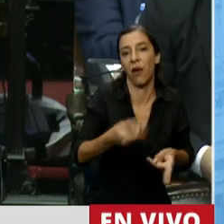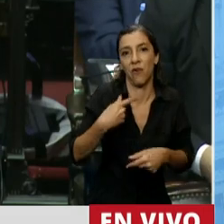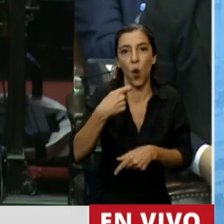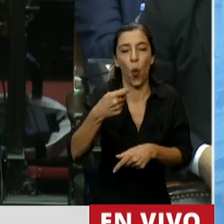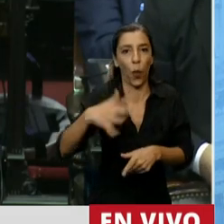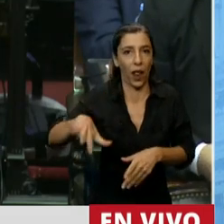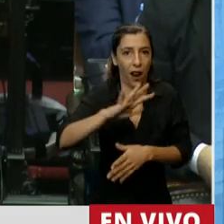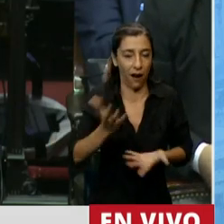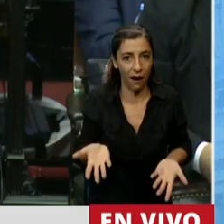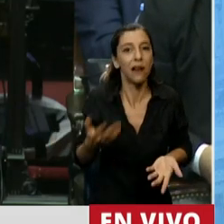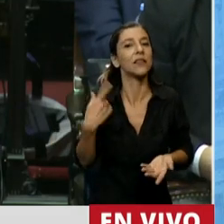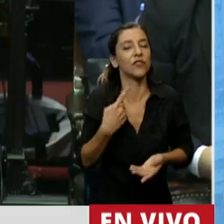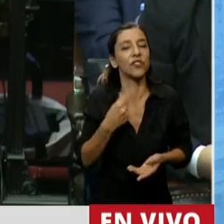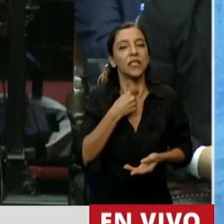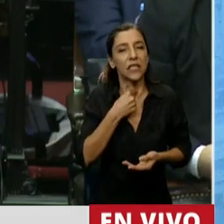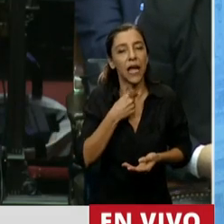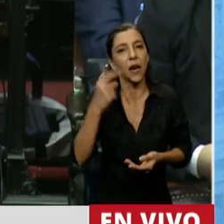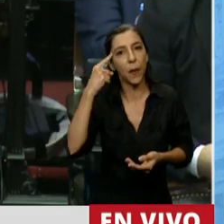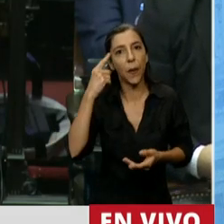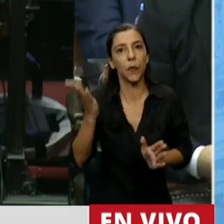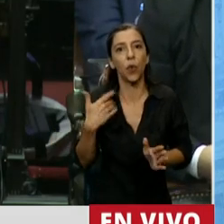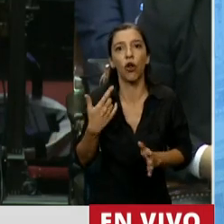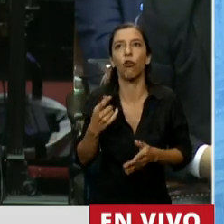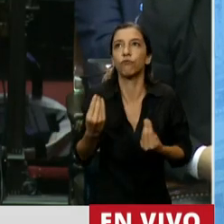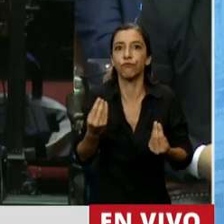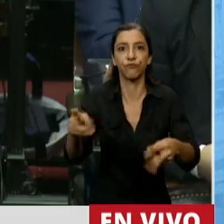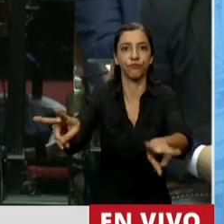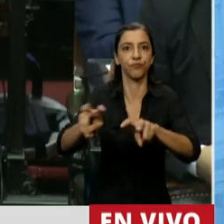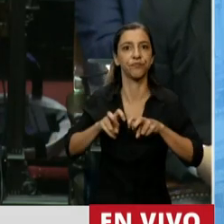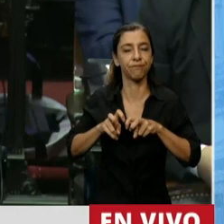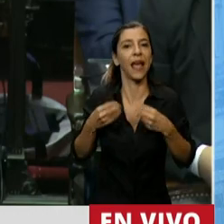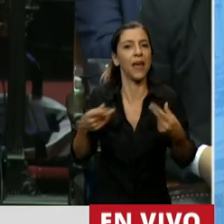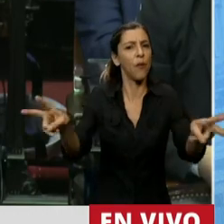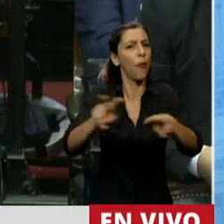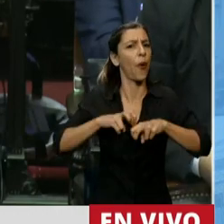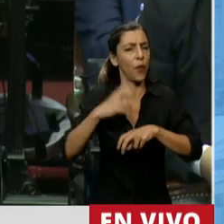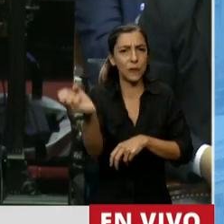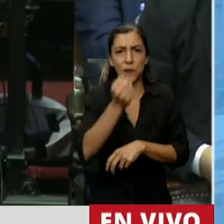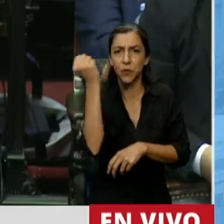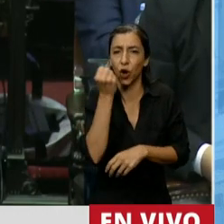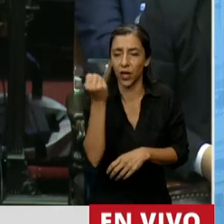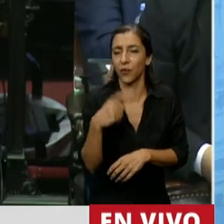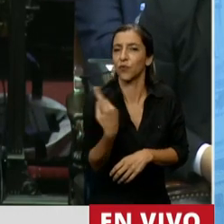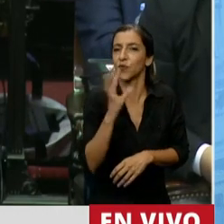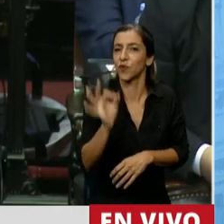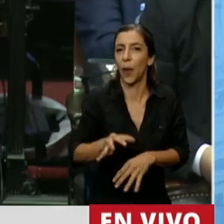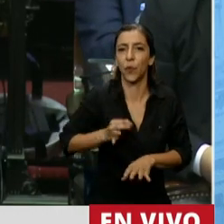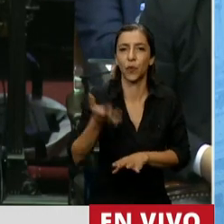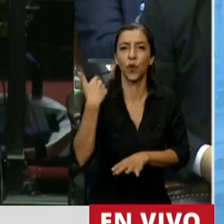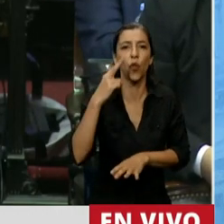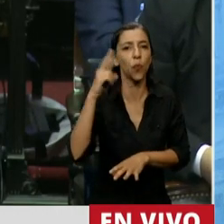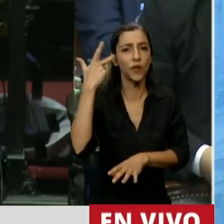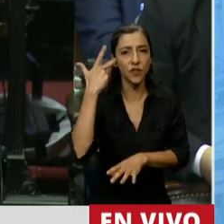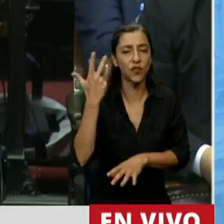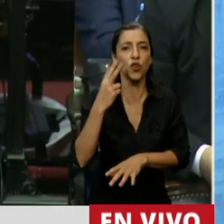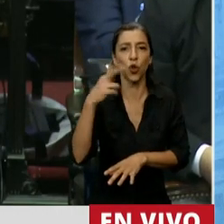también queremos vincularlo con la recaudación, porque sabemos que ha habido problemas 2018 y 2019,